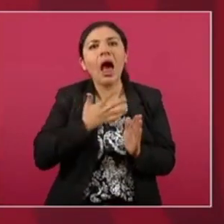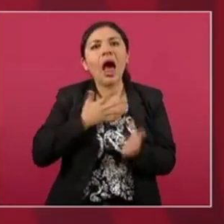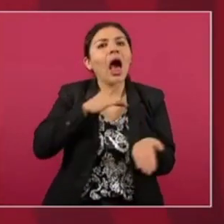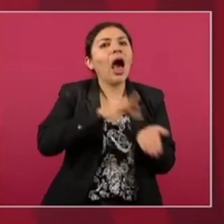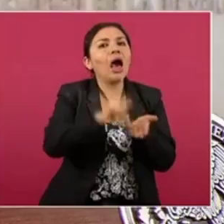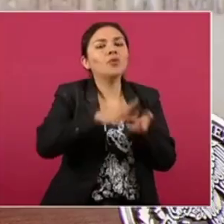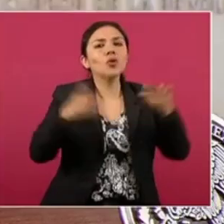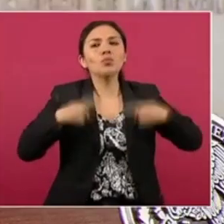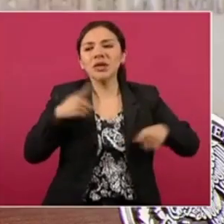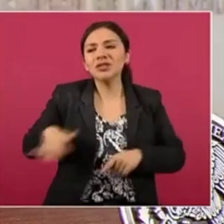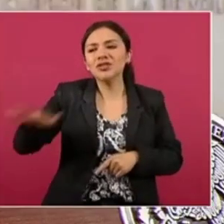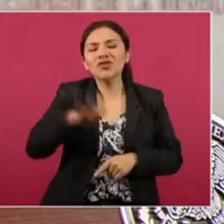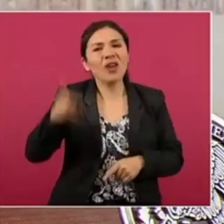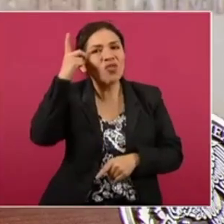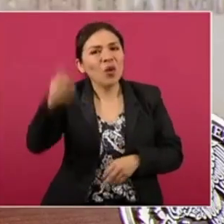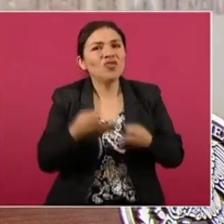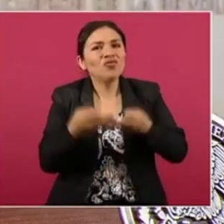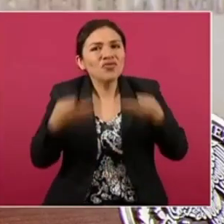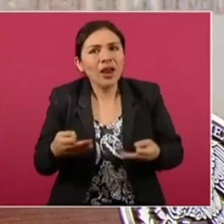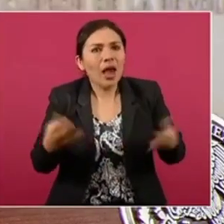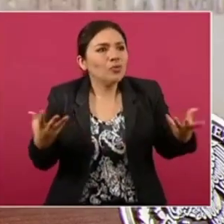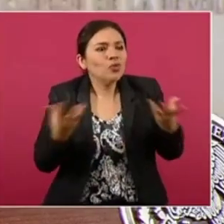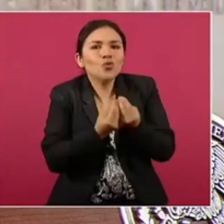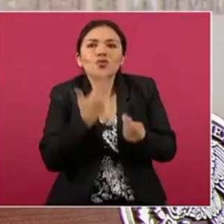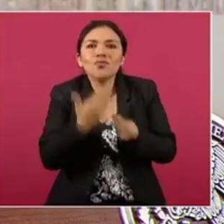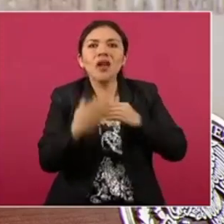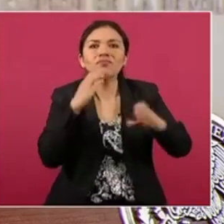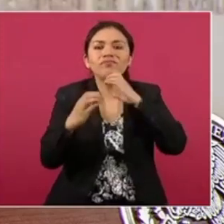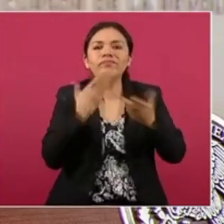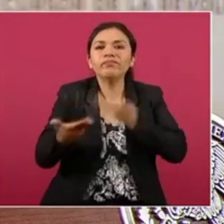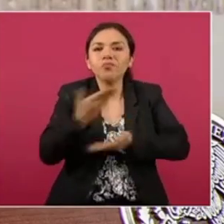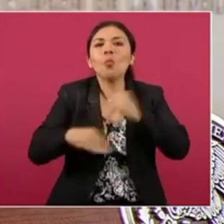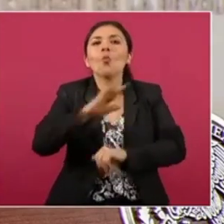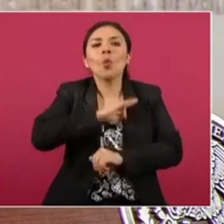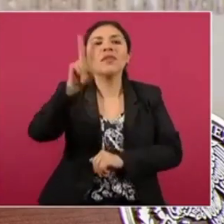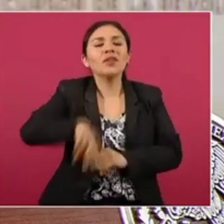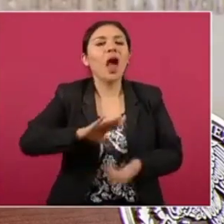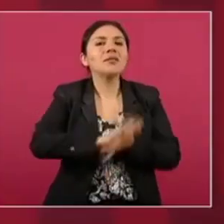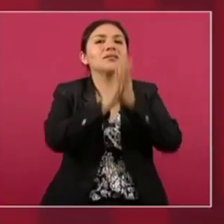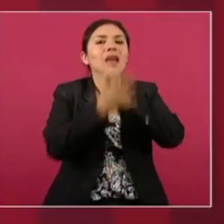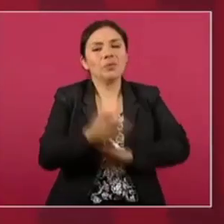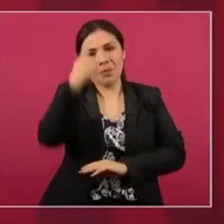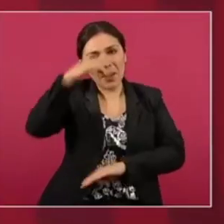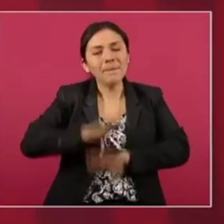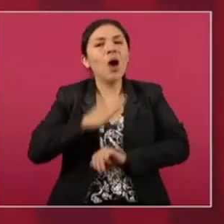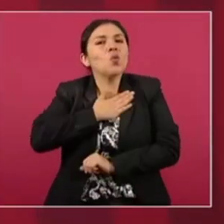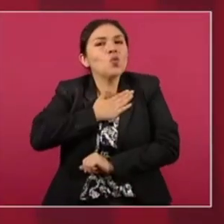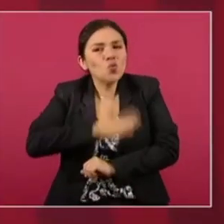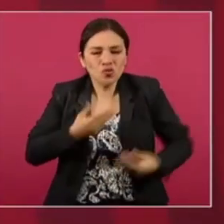campesinos y hubiese llevado a cabo su transformación democrática,